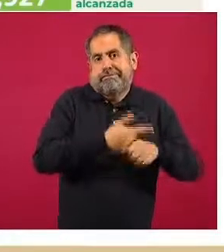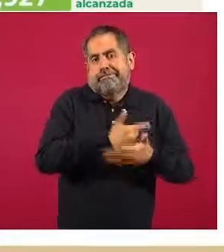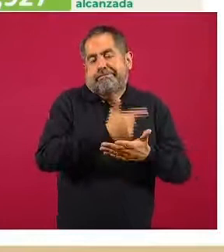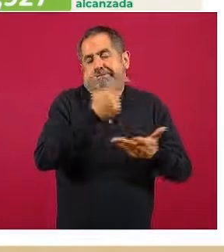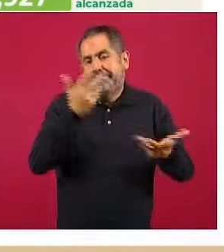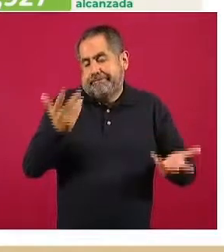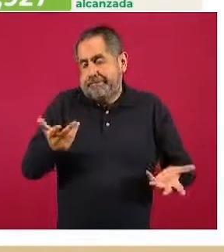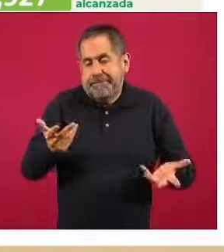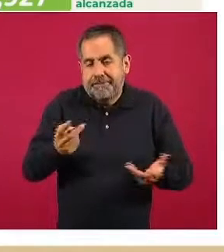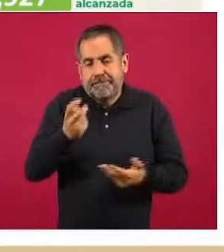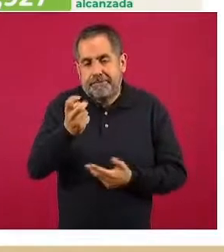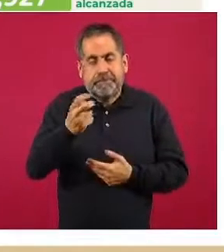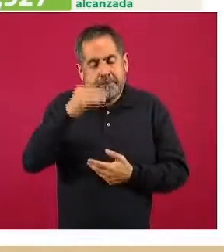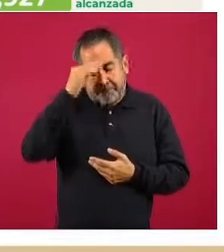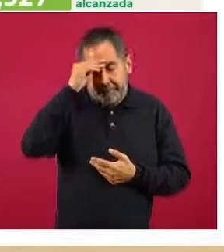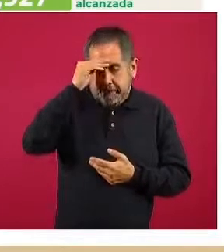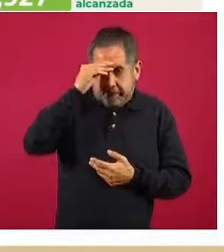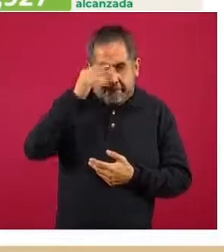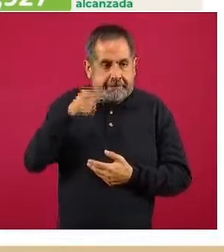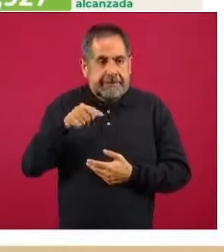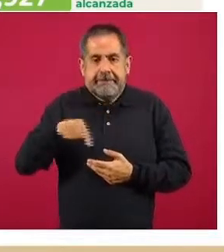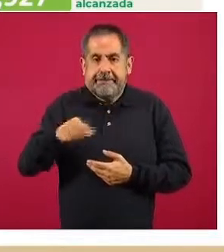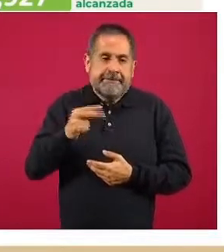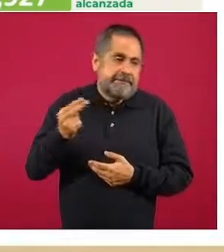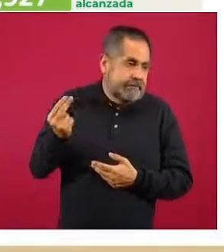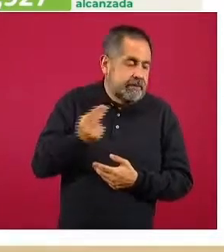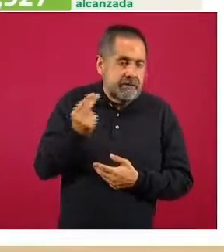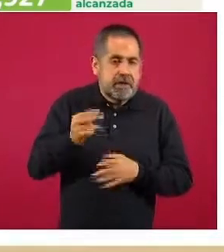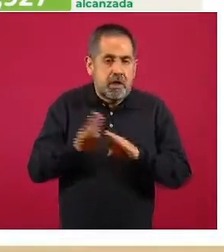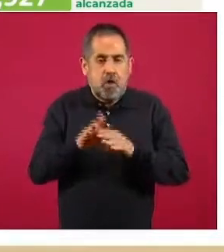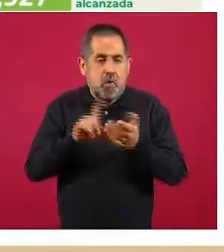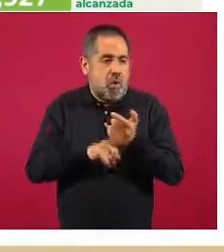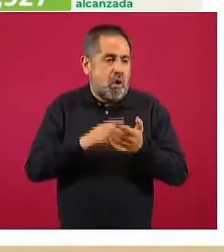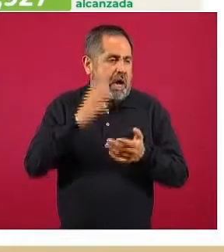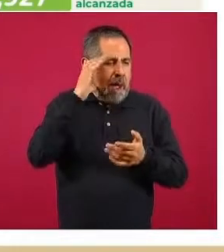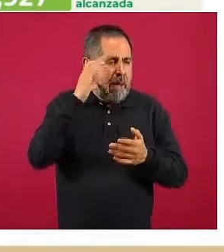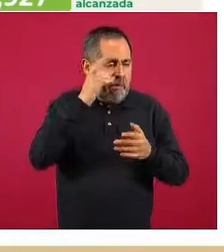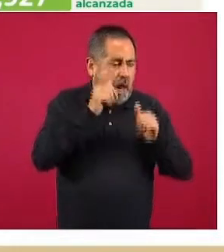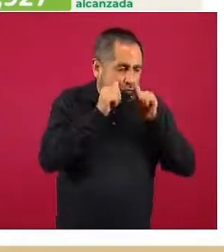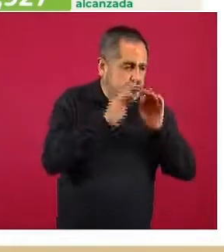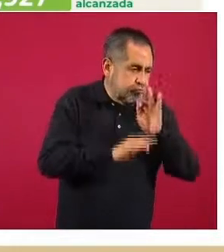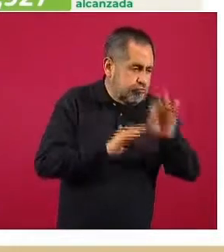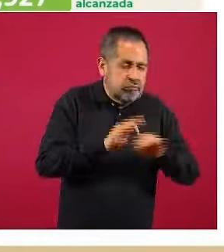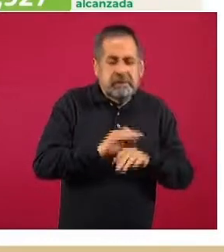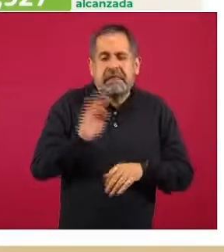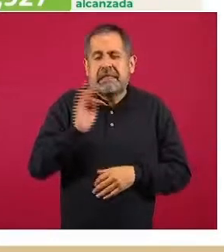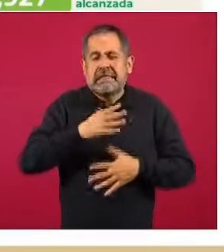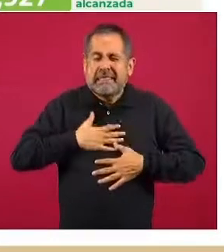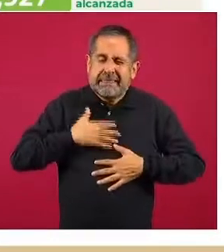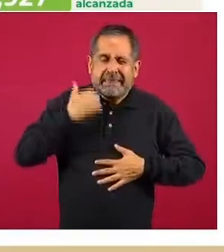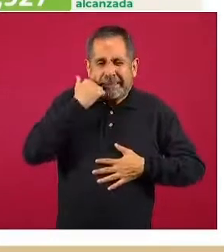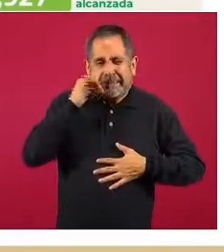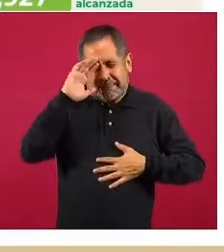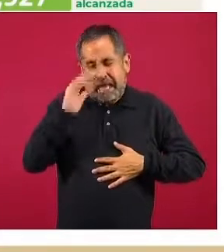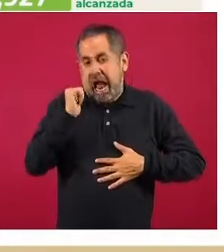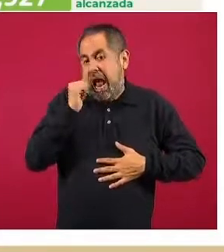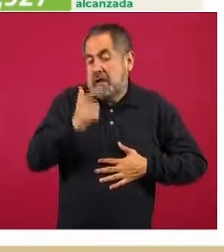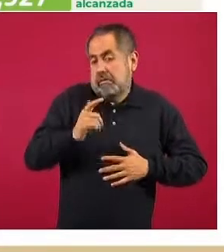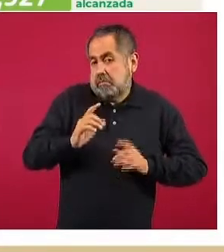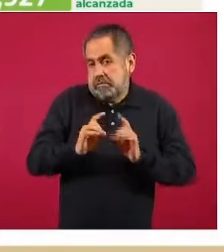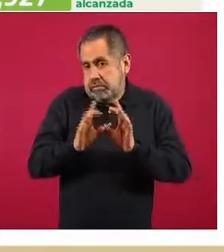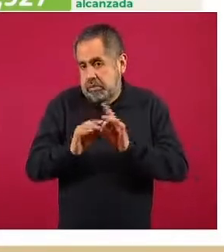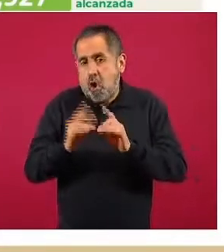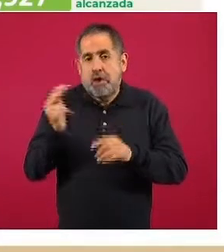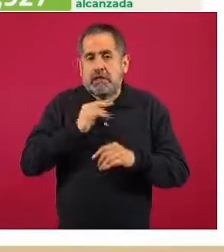grave y por lo tanto van a requerir ya sea de una cama general, para aquellos que tienen signos de alarma o que necesitan